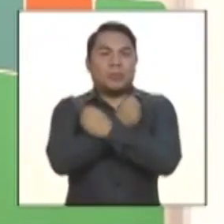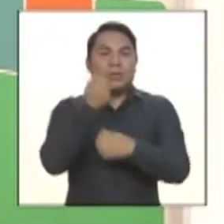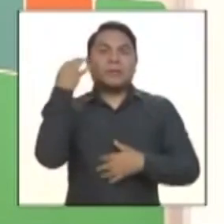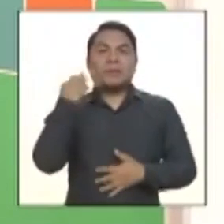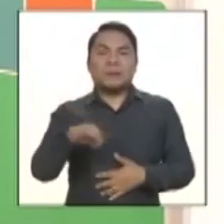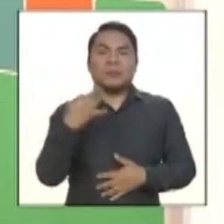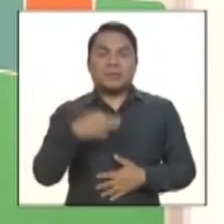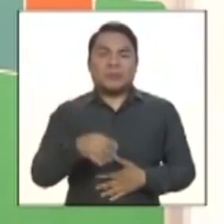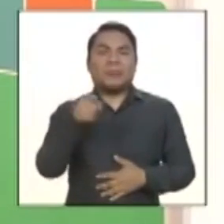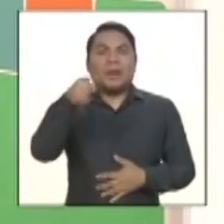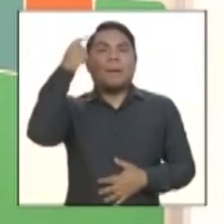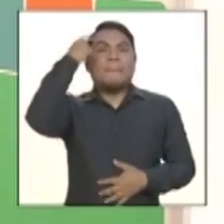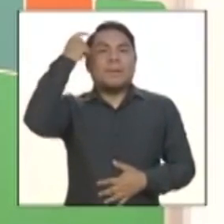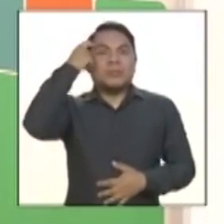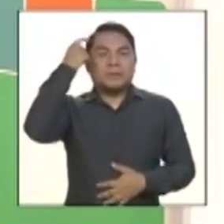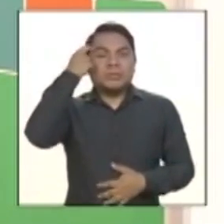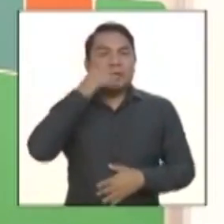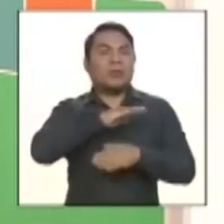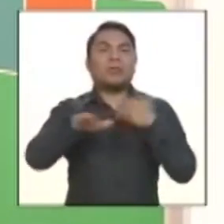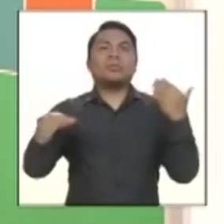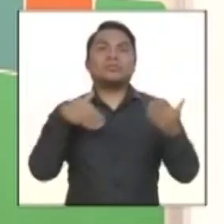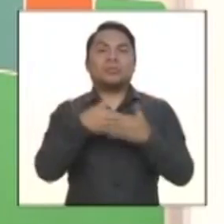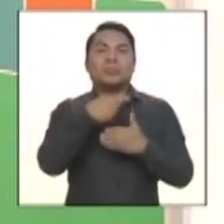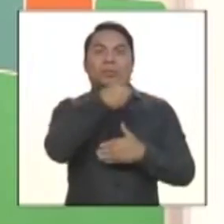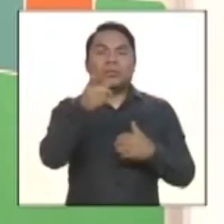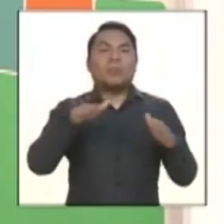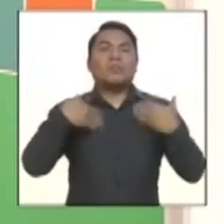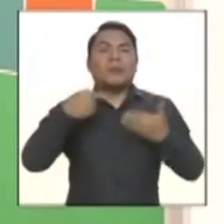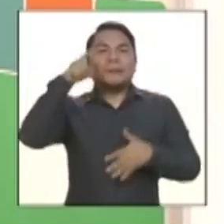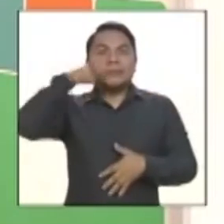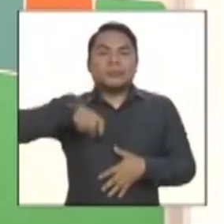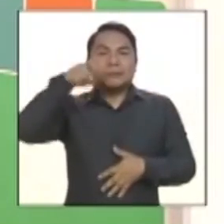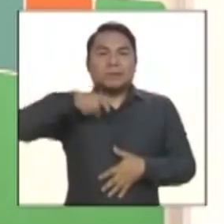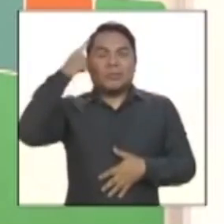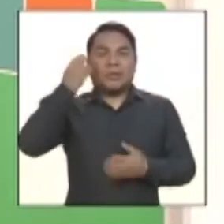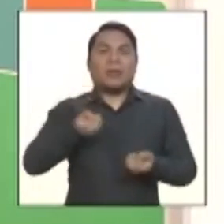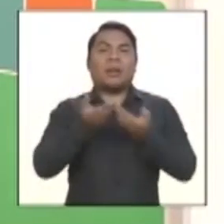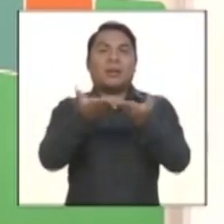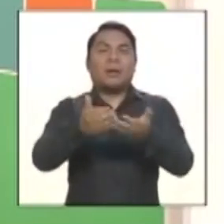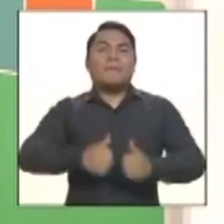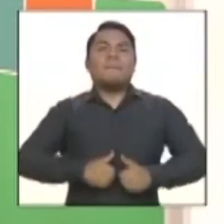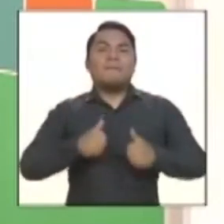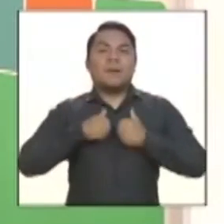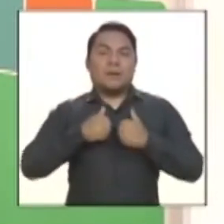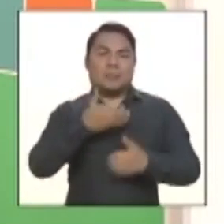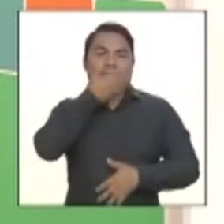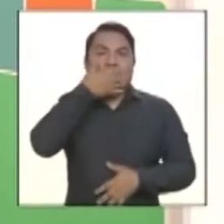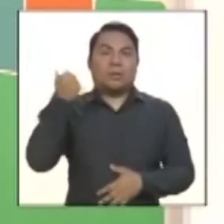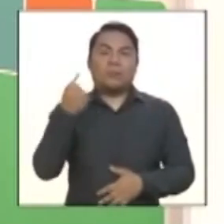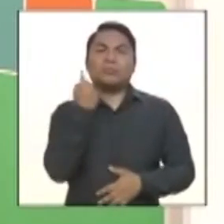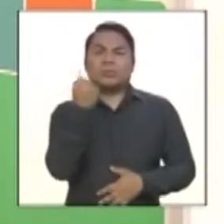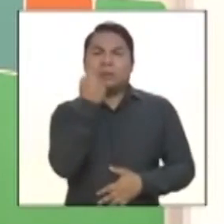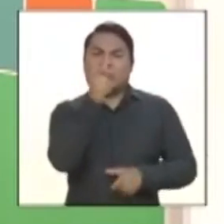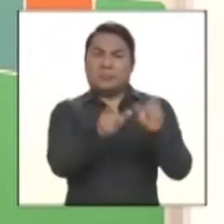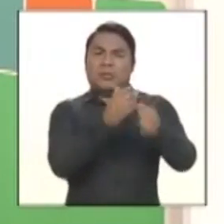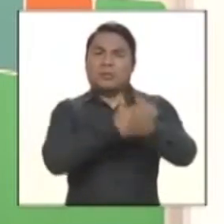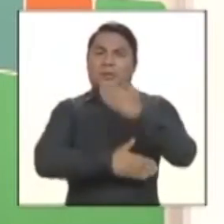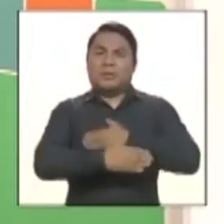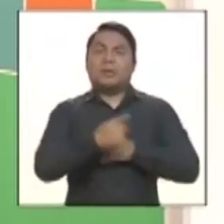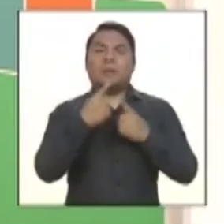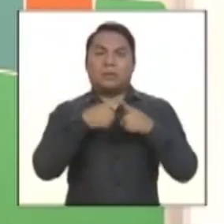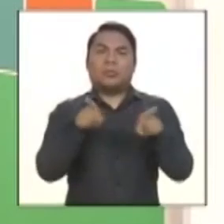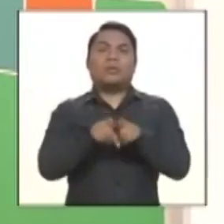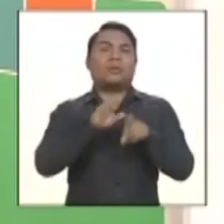siempre, por supuesto, pensando en todo lo que ustedes pueden necesitar para tener una vida mejor. No solamente las personas con discapacidad,